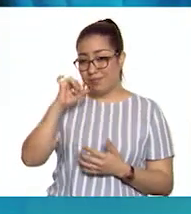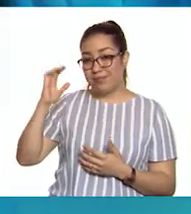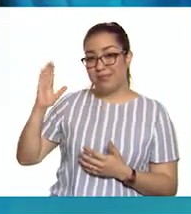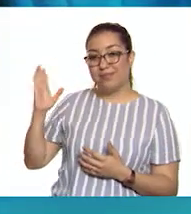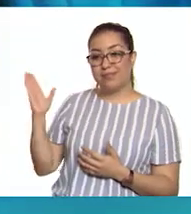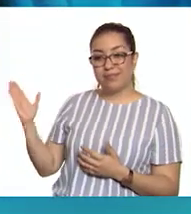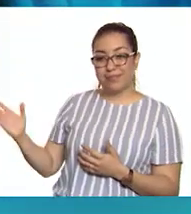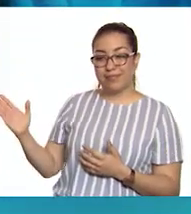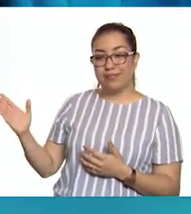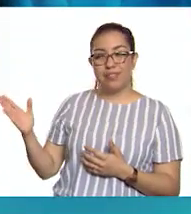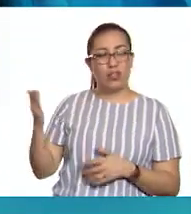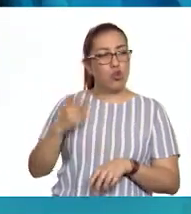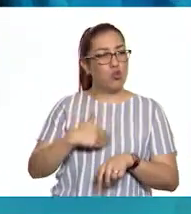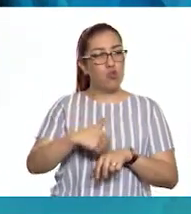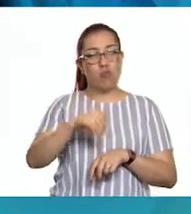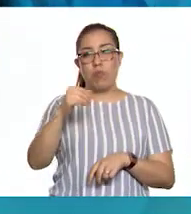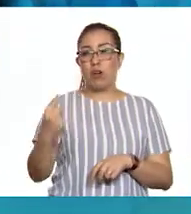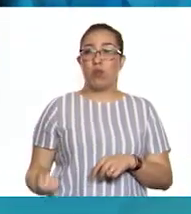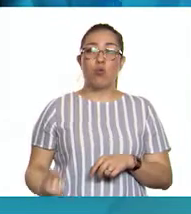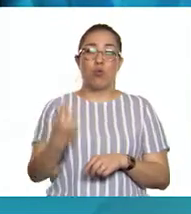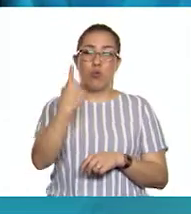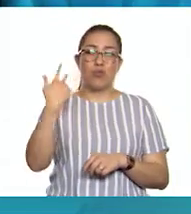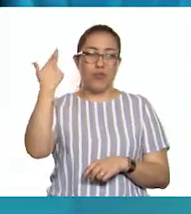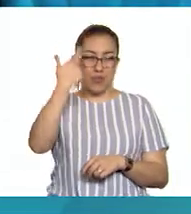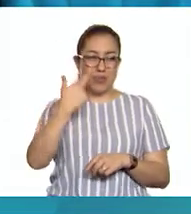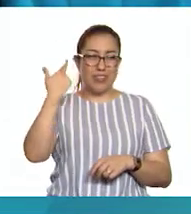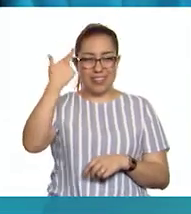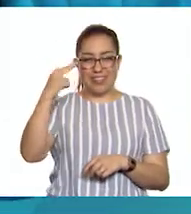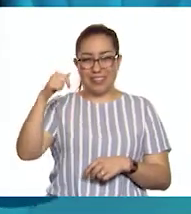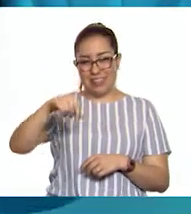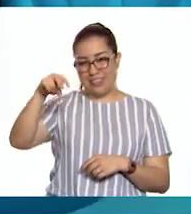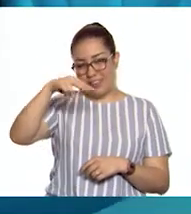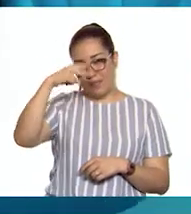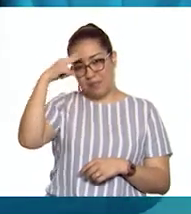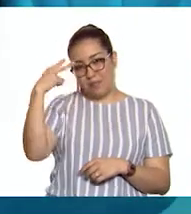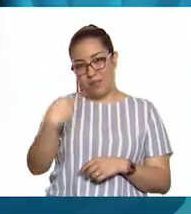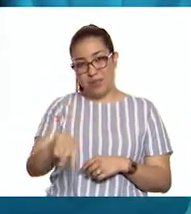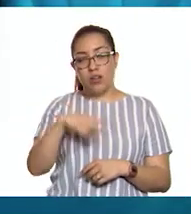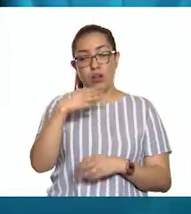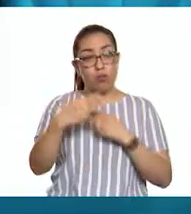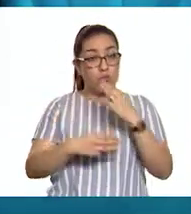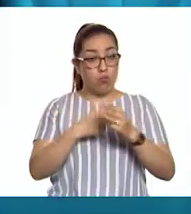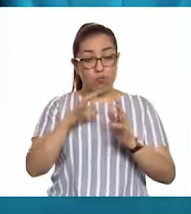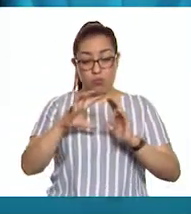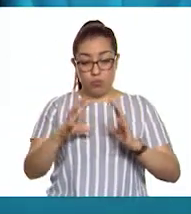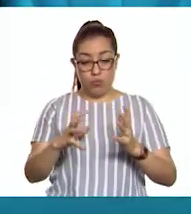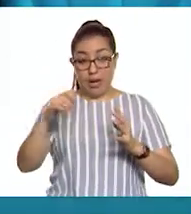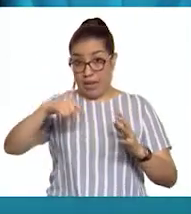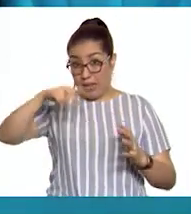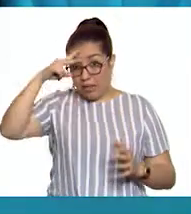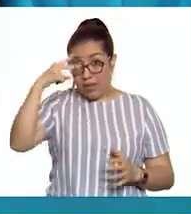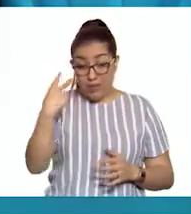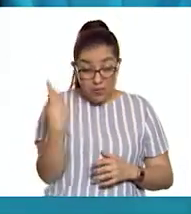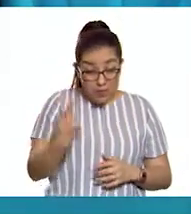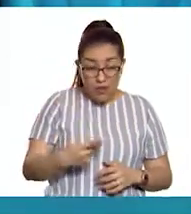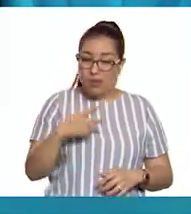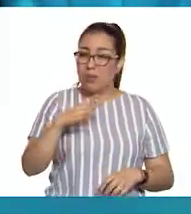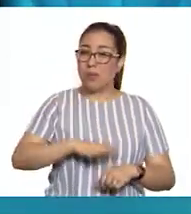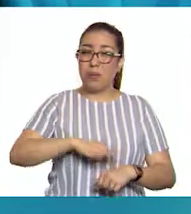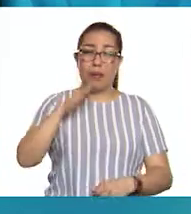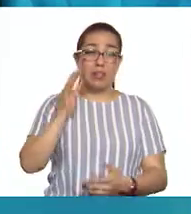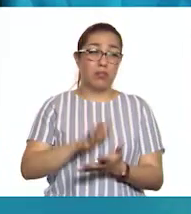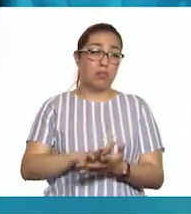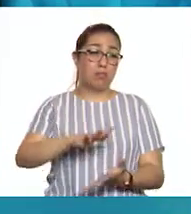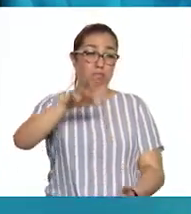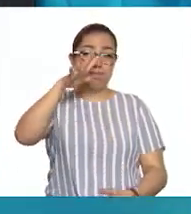el número uno en la producción a nivel mundial. Y en América Latina, México es el principal productor del